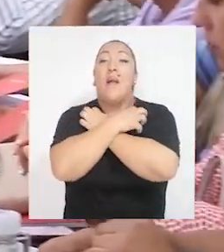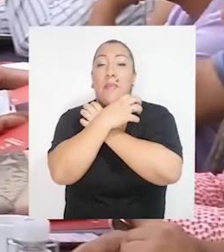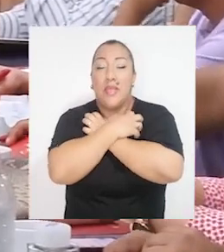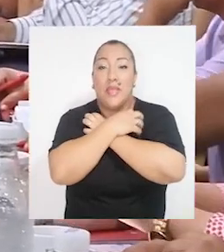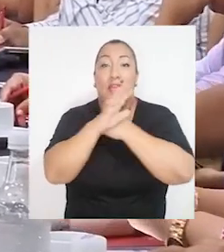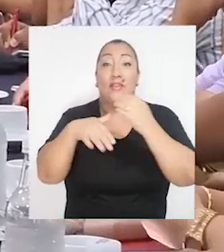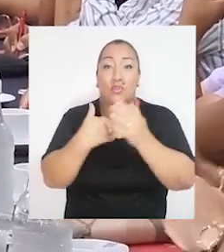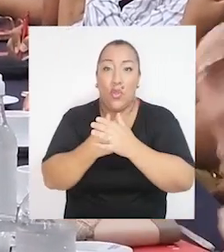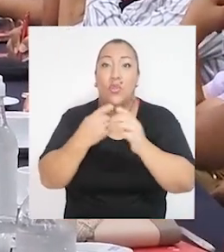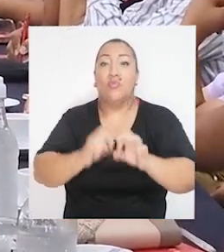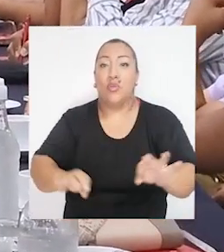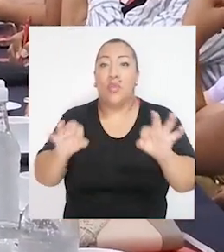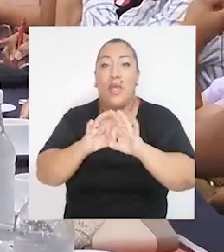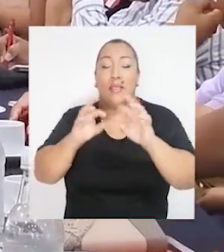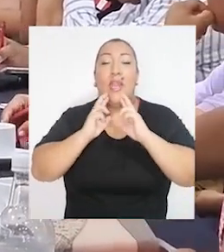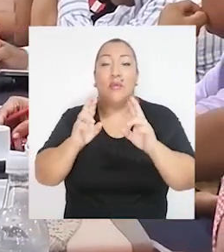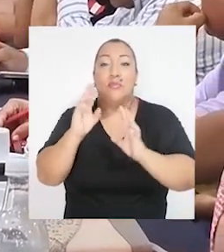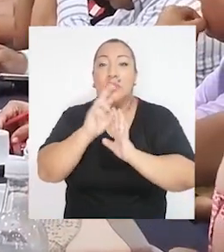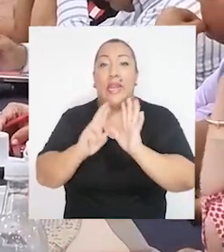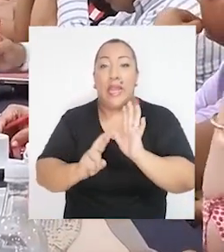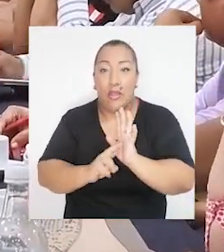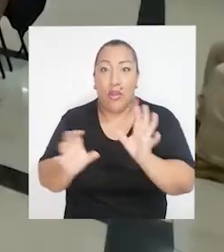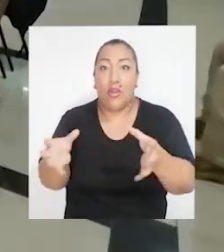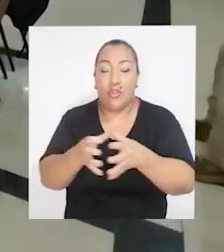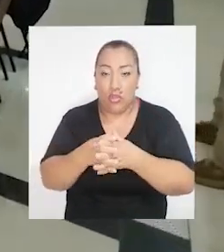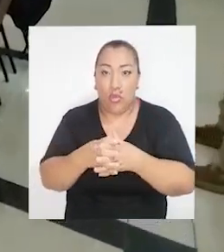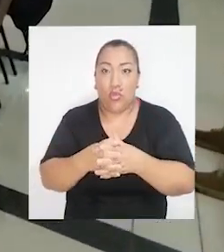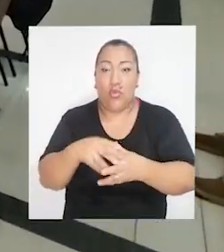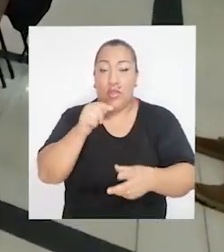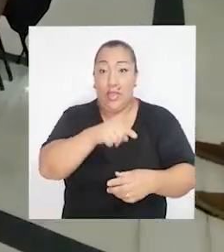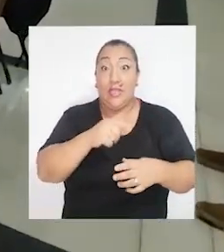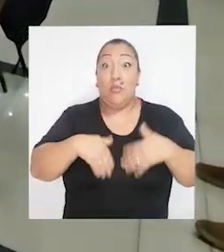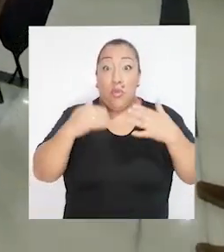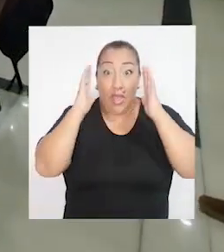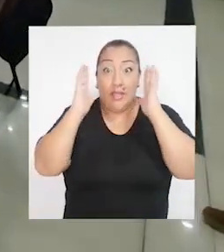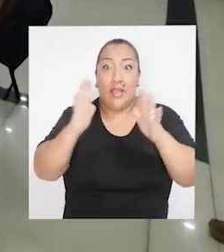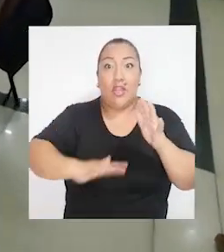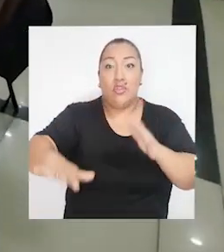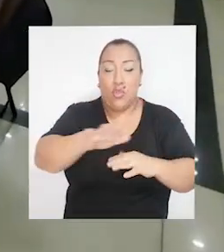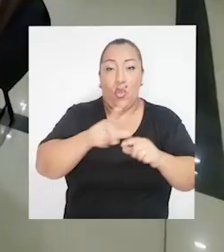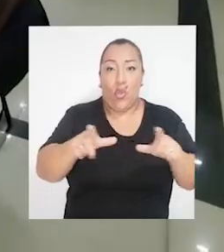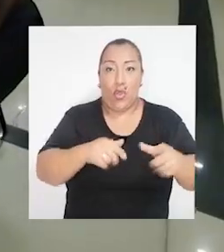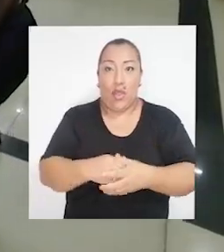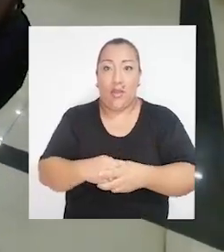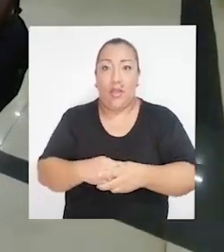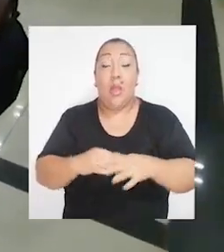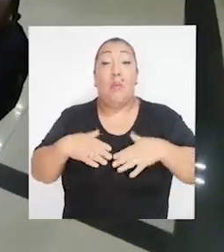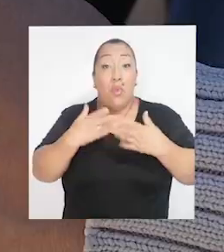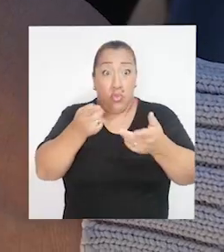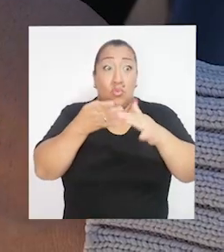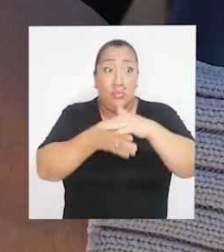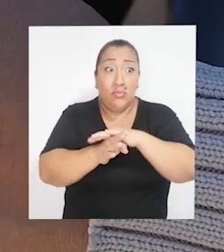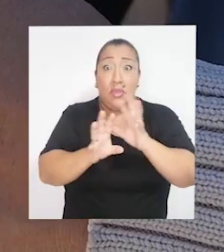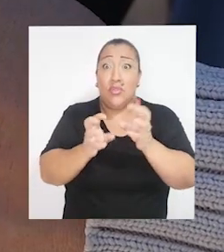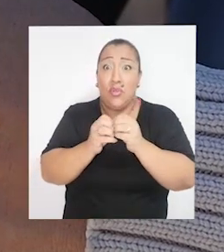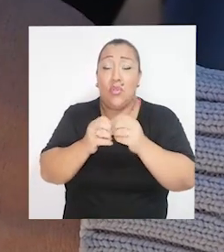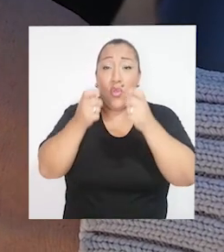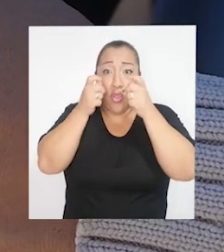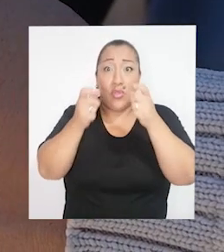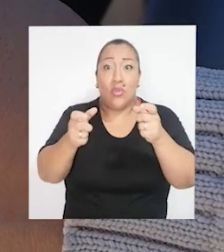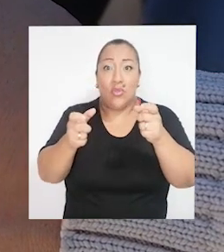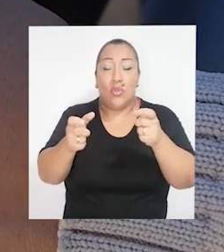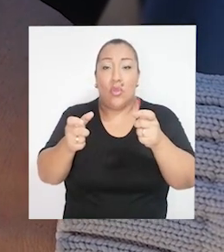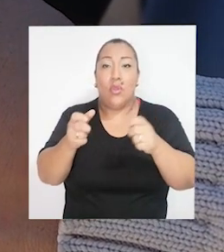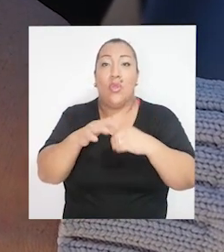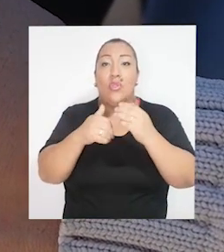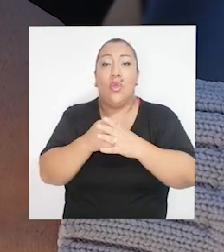públicas de Glambayeque, encargadas de dar respuesta a los desastres provocados por las lluvias y atender a damnificados. Podrás acceder a